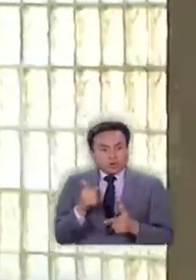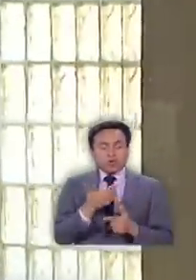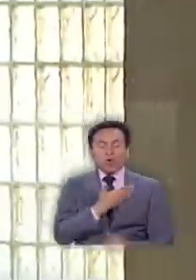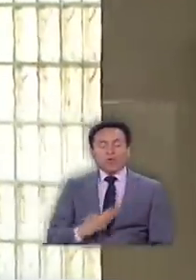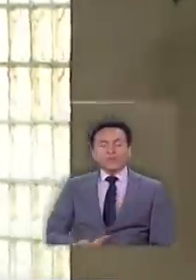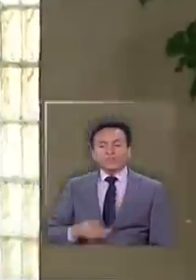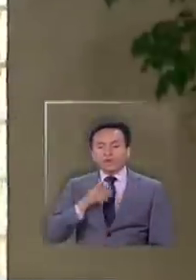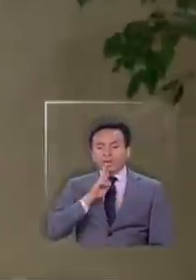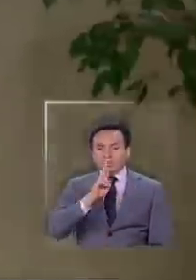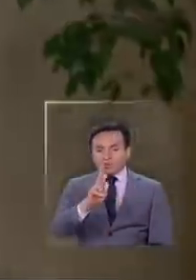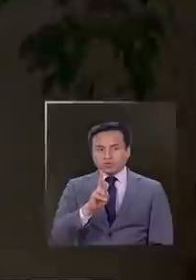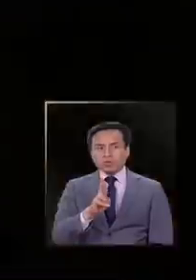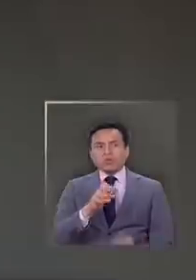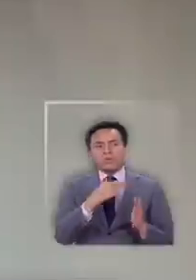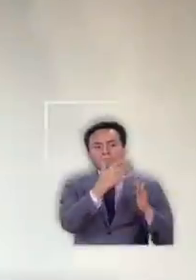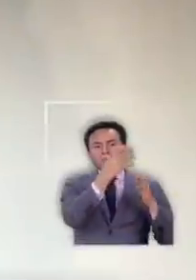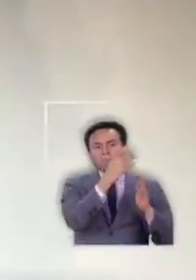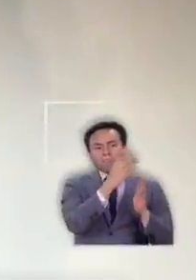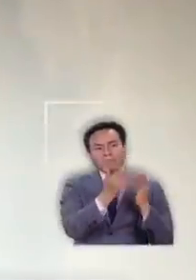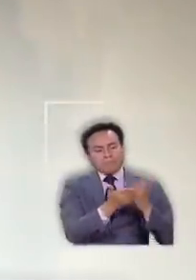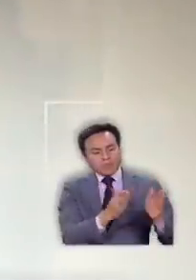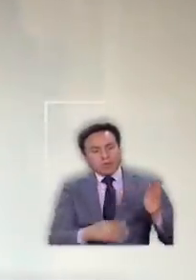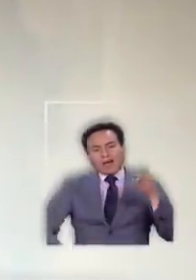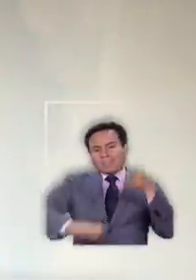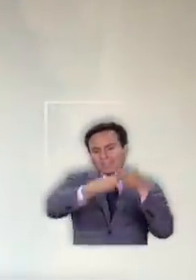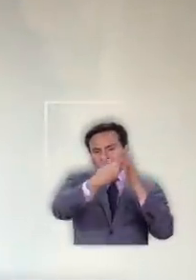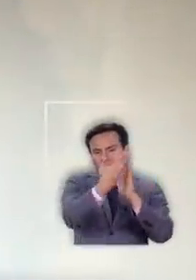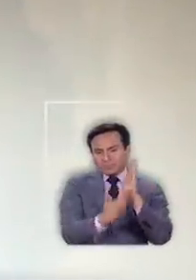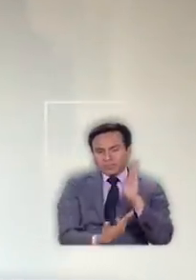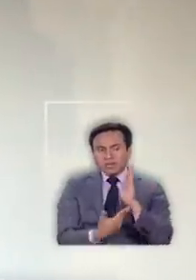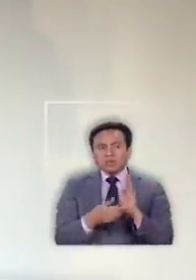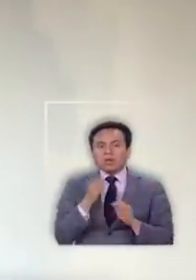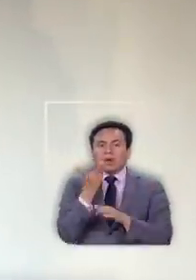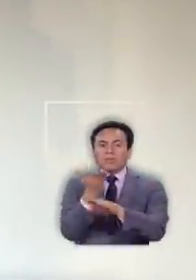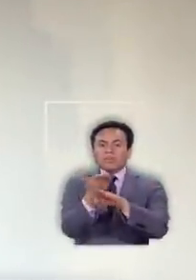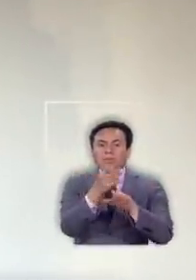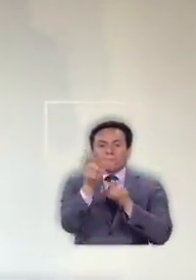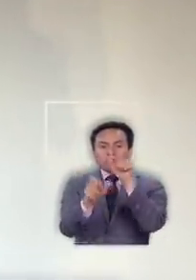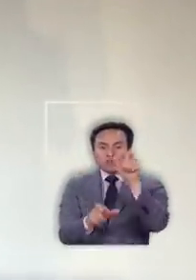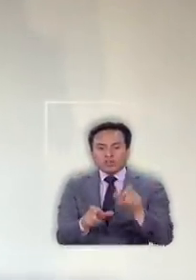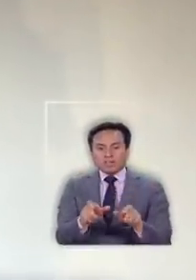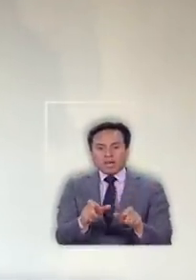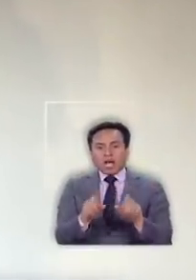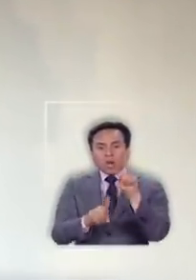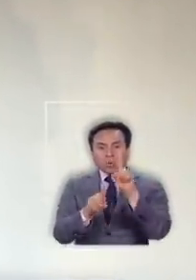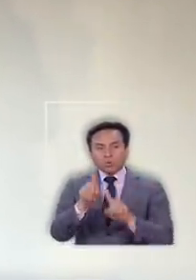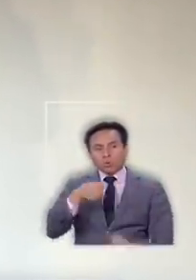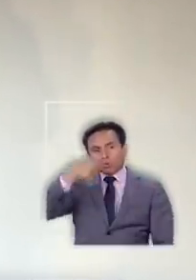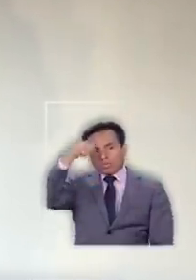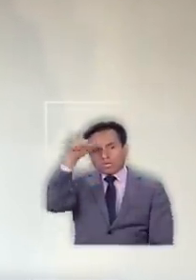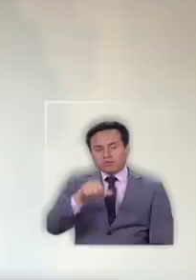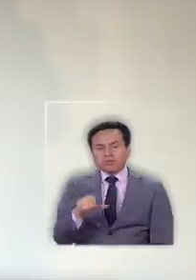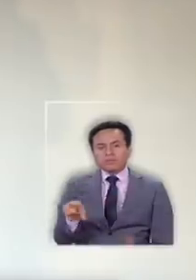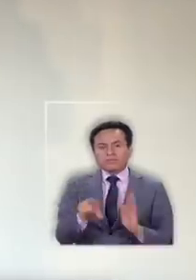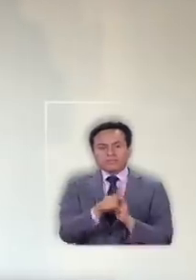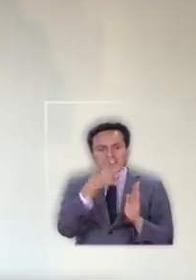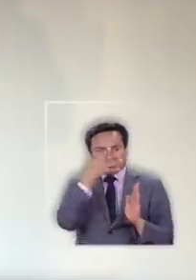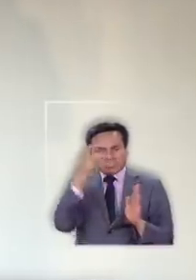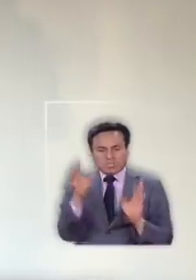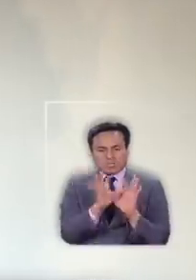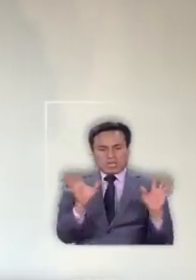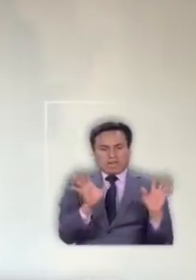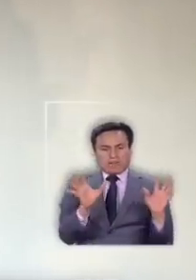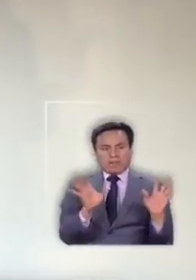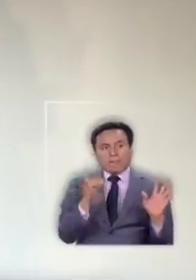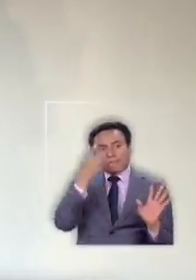respondió con un veto adivinivo Nosotros estamos pidiendo que aquellas personas que fueron condenadas por delitos de lesa humanidad